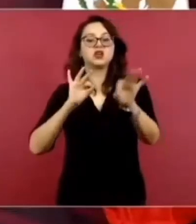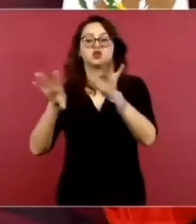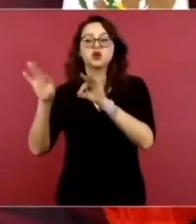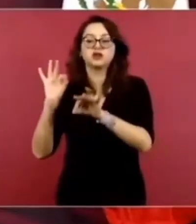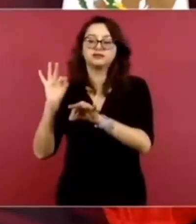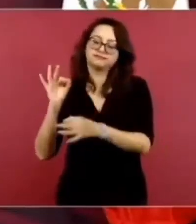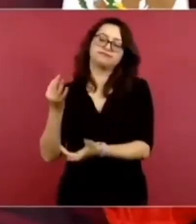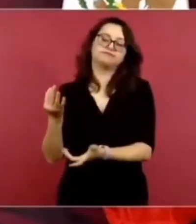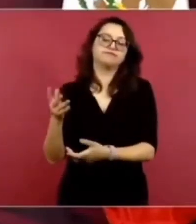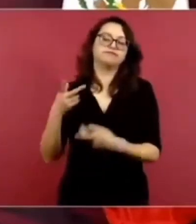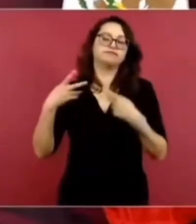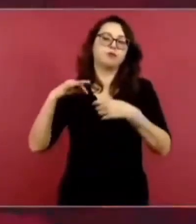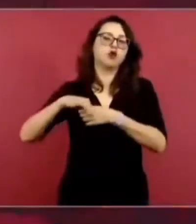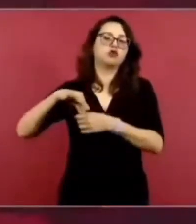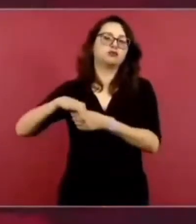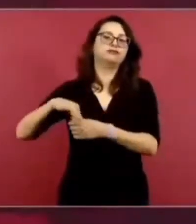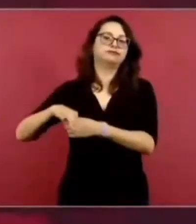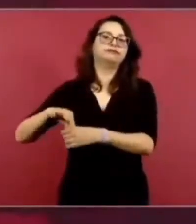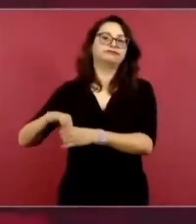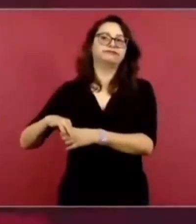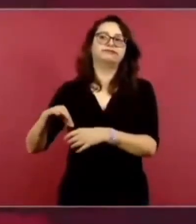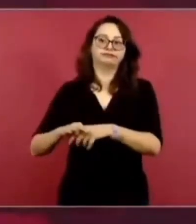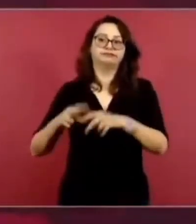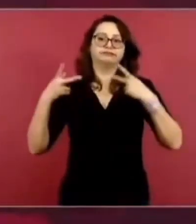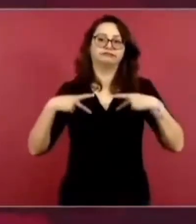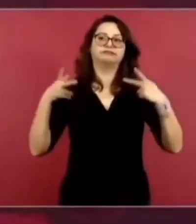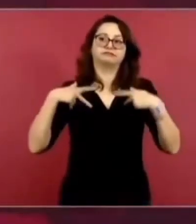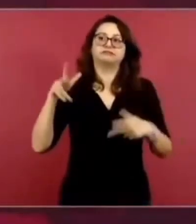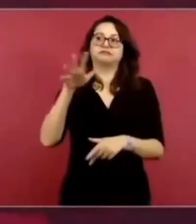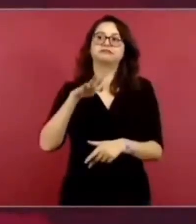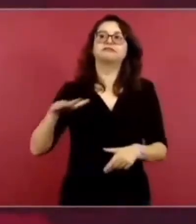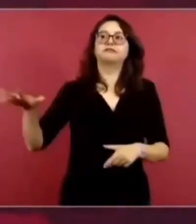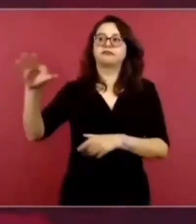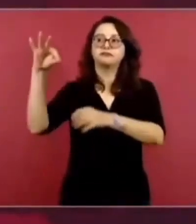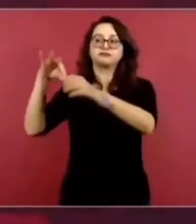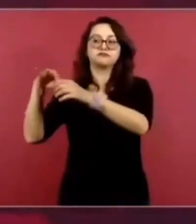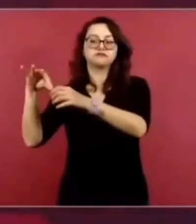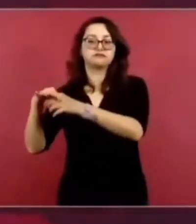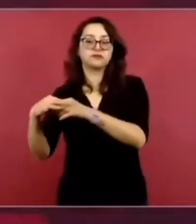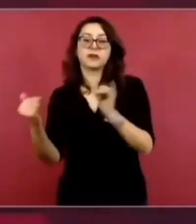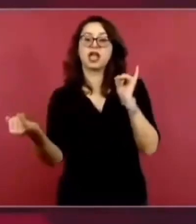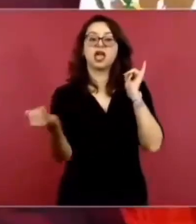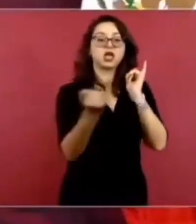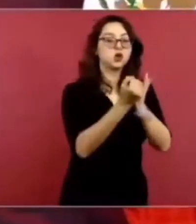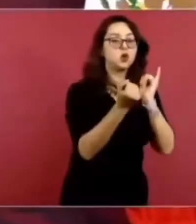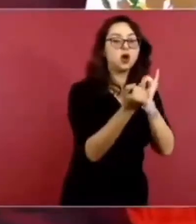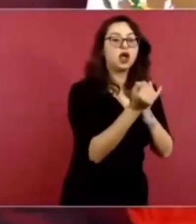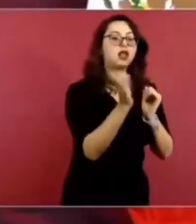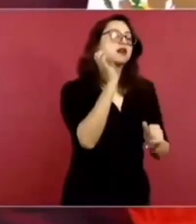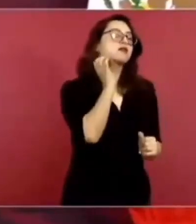diputados a los senadores a los presidentes municipales a los gobernadores al presidente de la república?